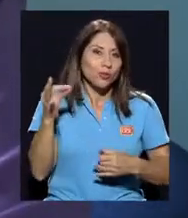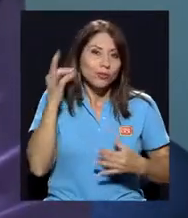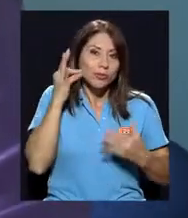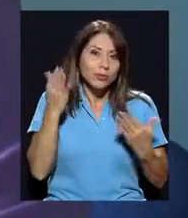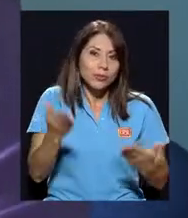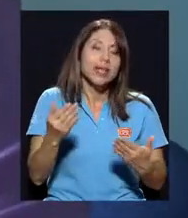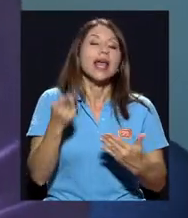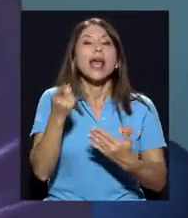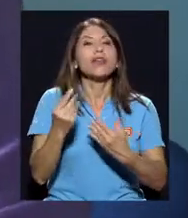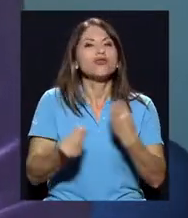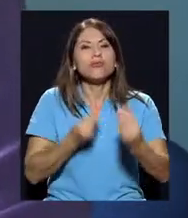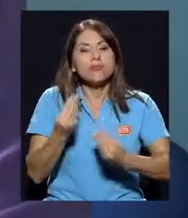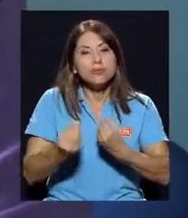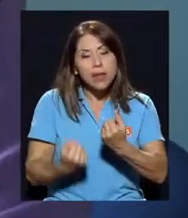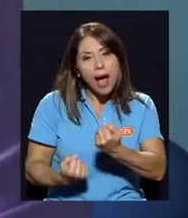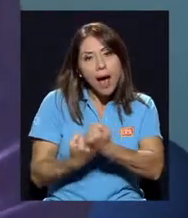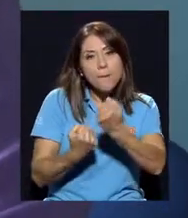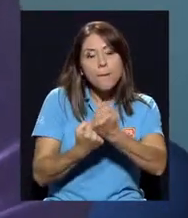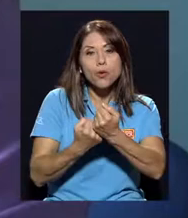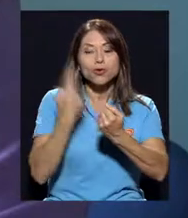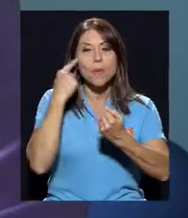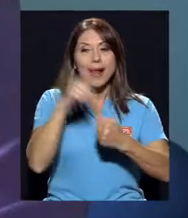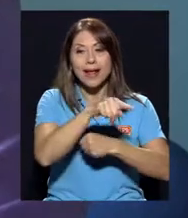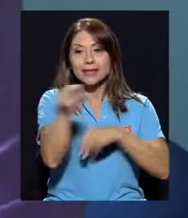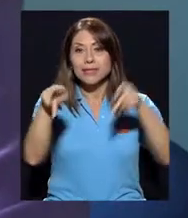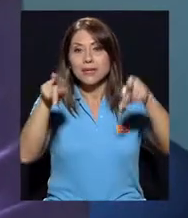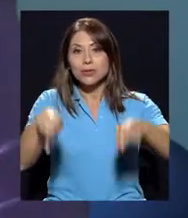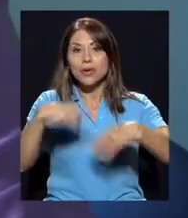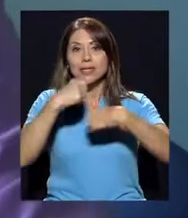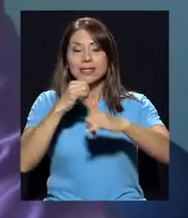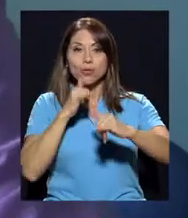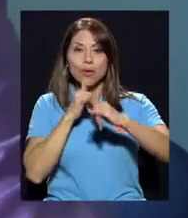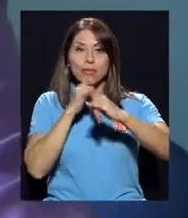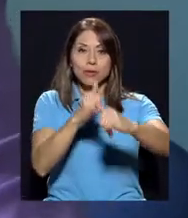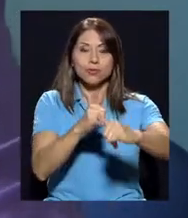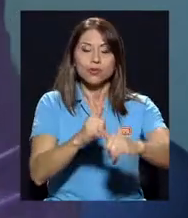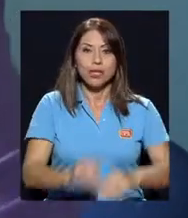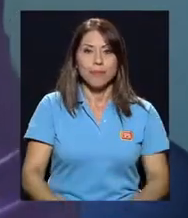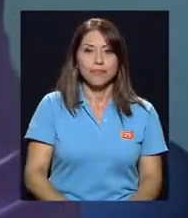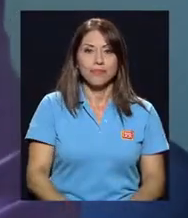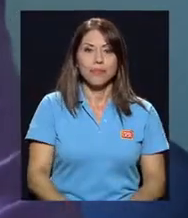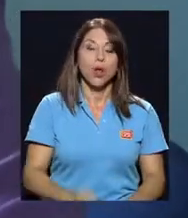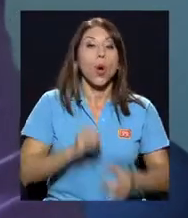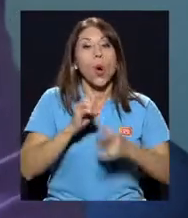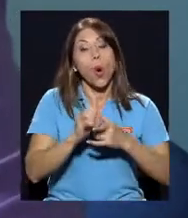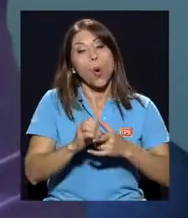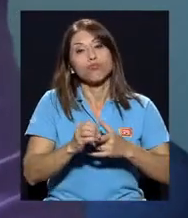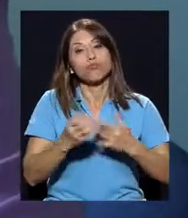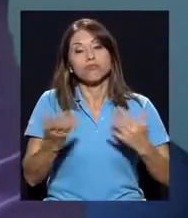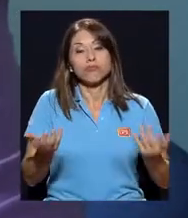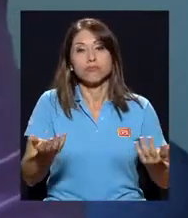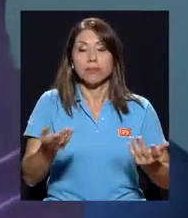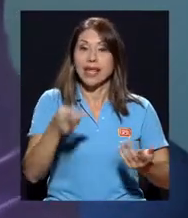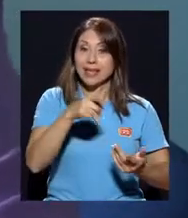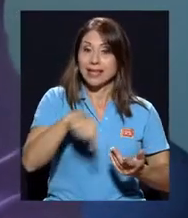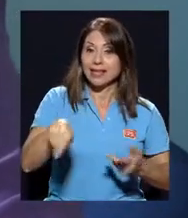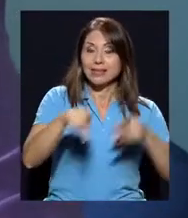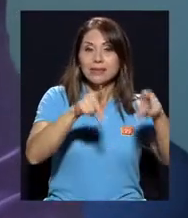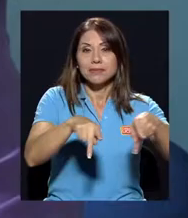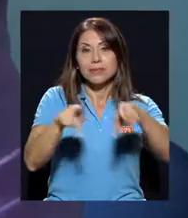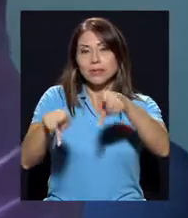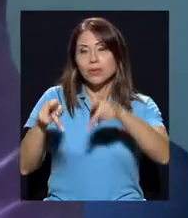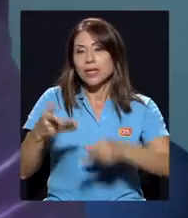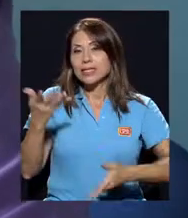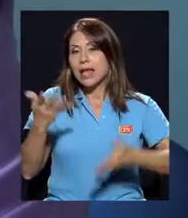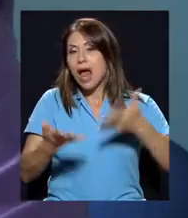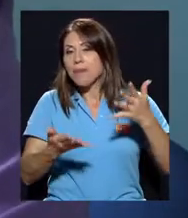apoyo a las personas que interponen una denuncia o que siendo sometidas a situaciones de